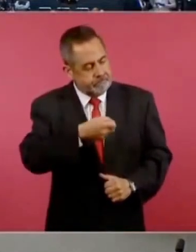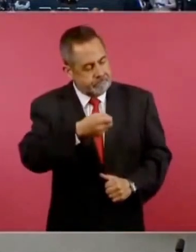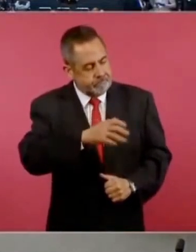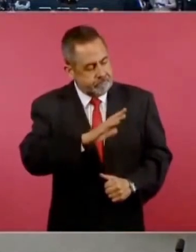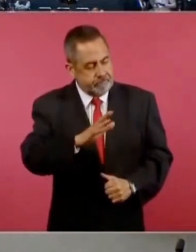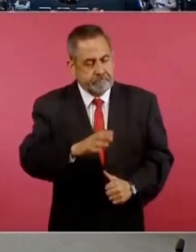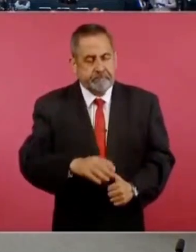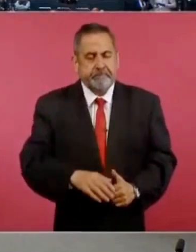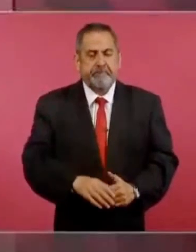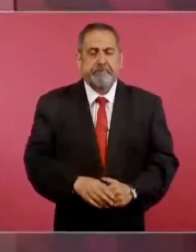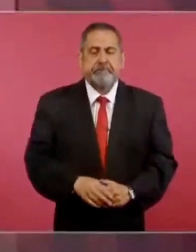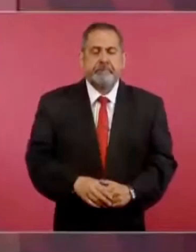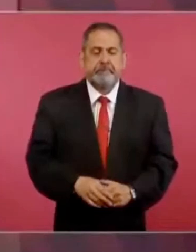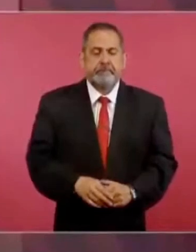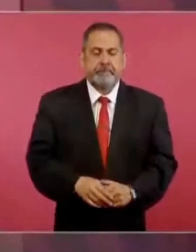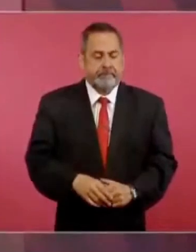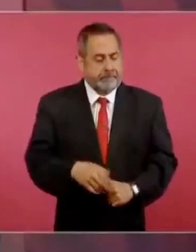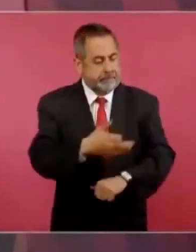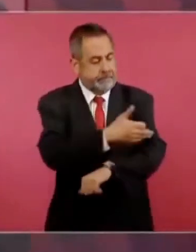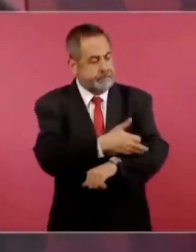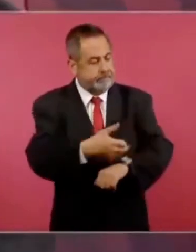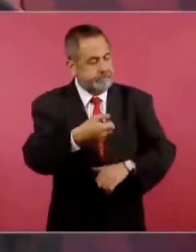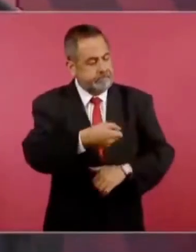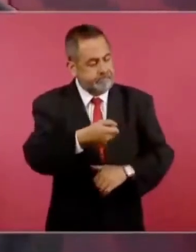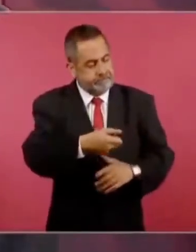Saludos a la familia.